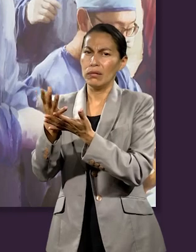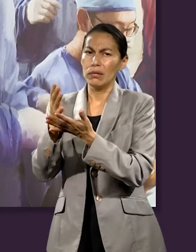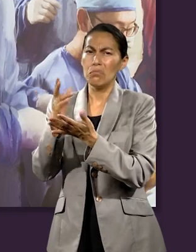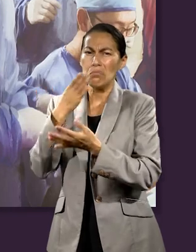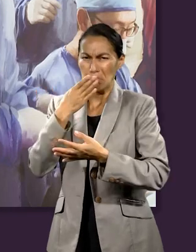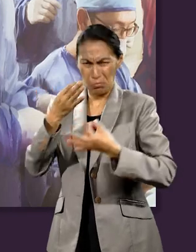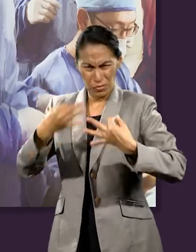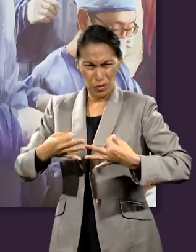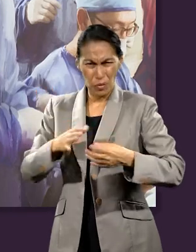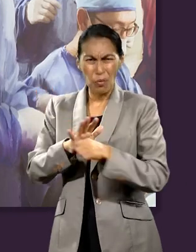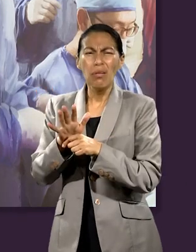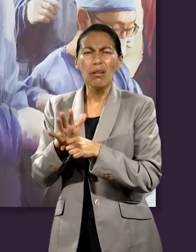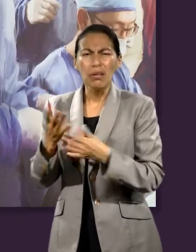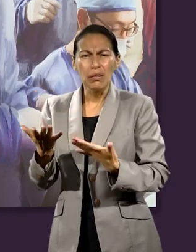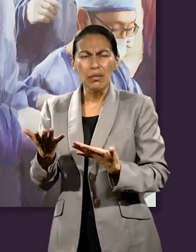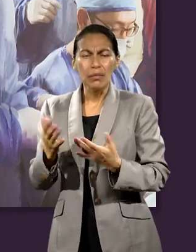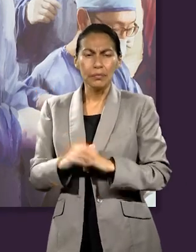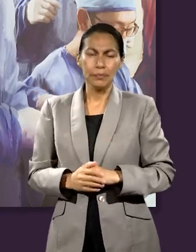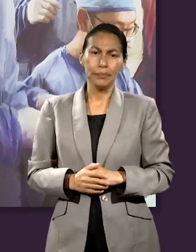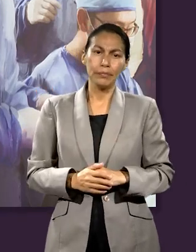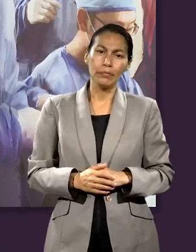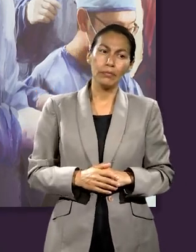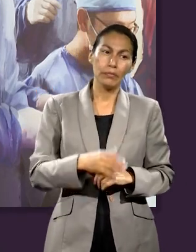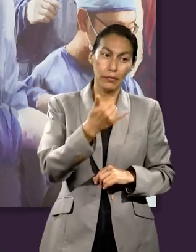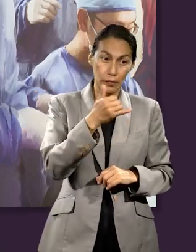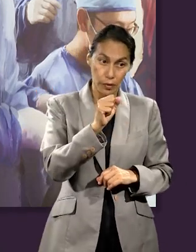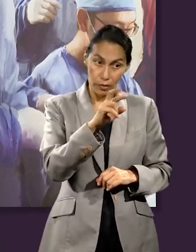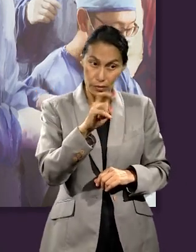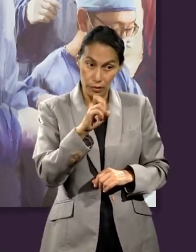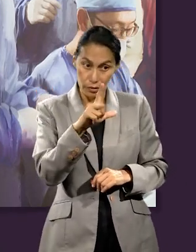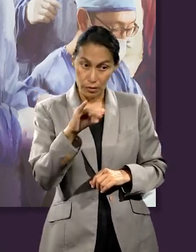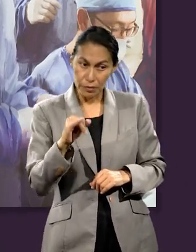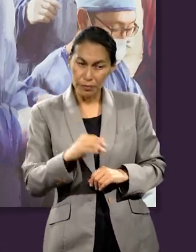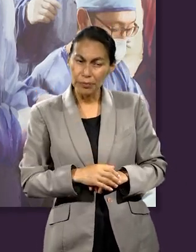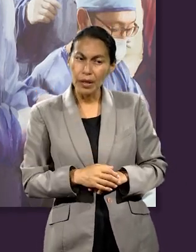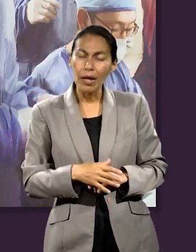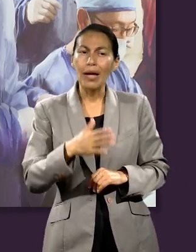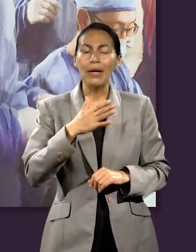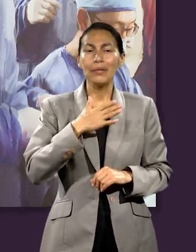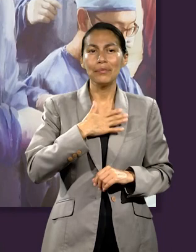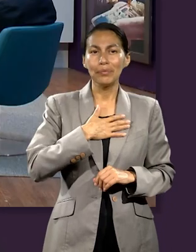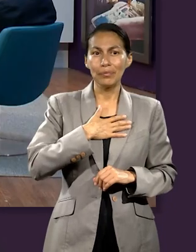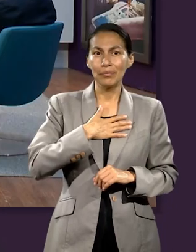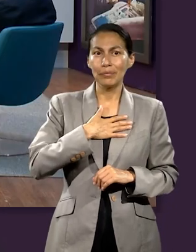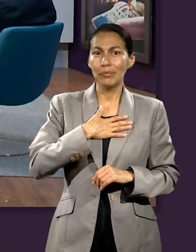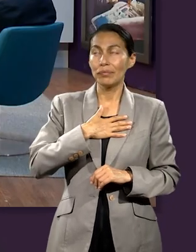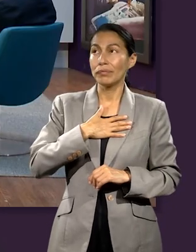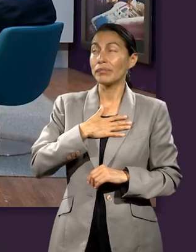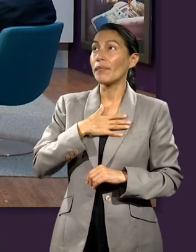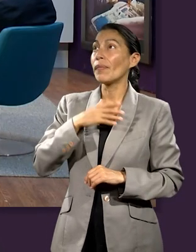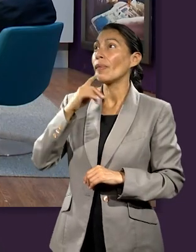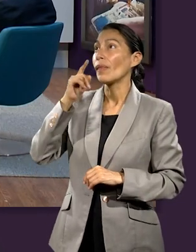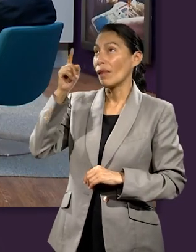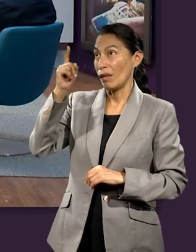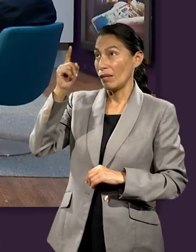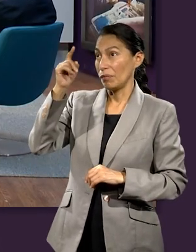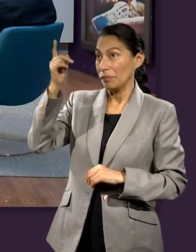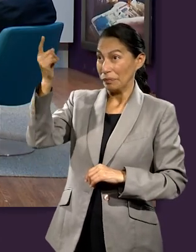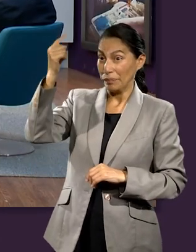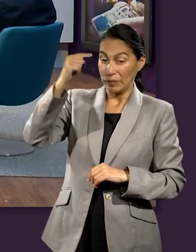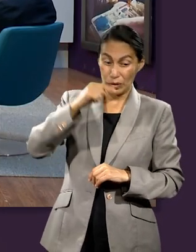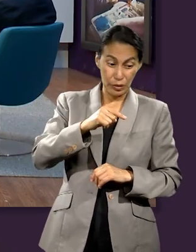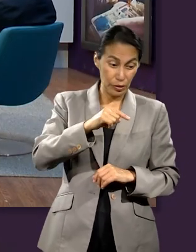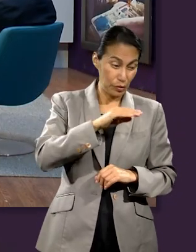Bueno, mi agradecimiento a Dios, el que Él haya muerto por mí y ese amor hacia mi